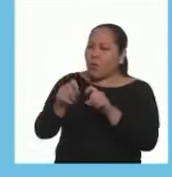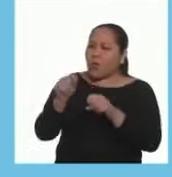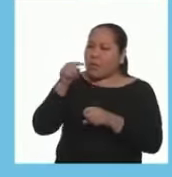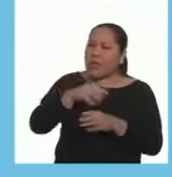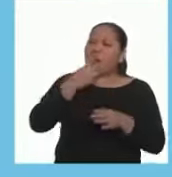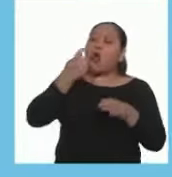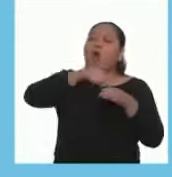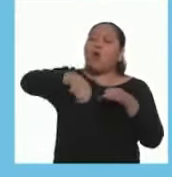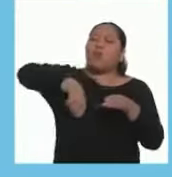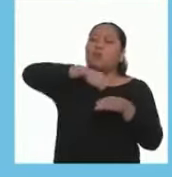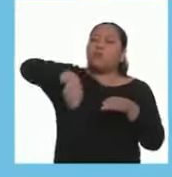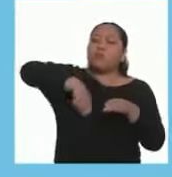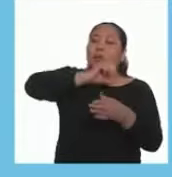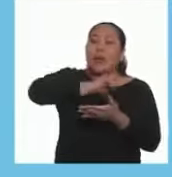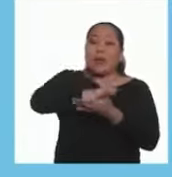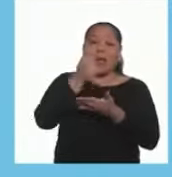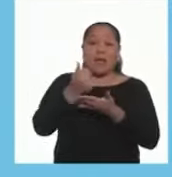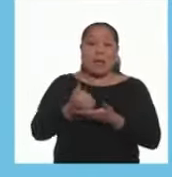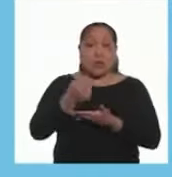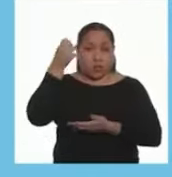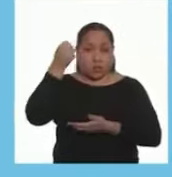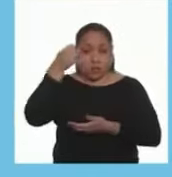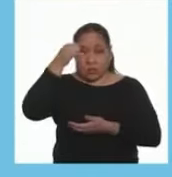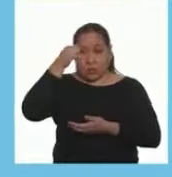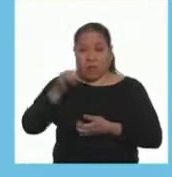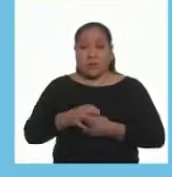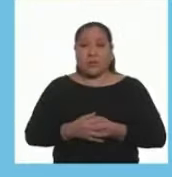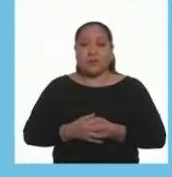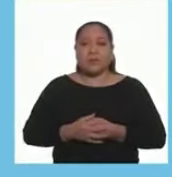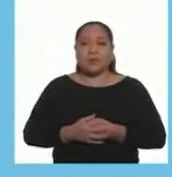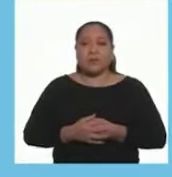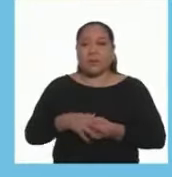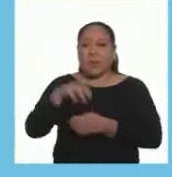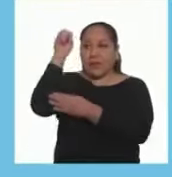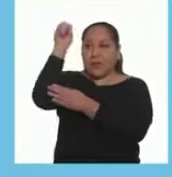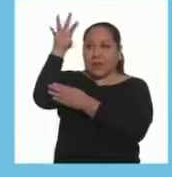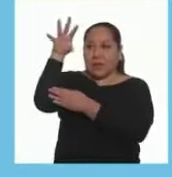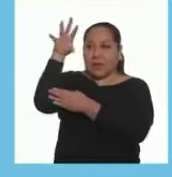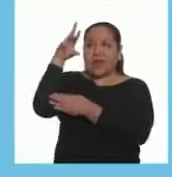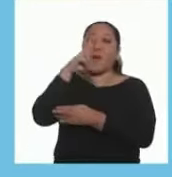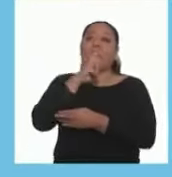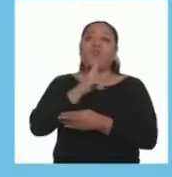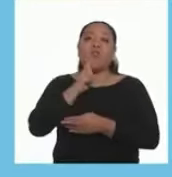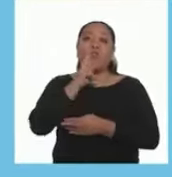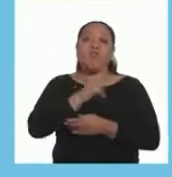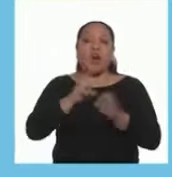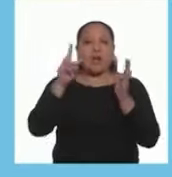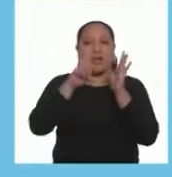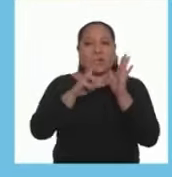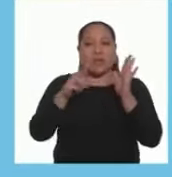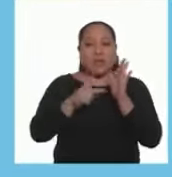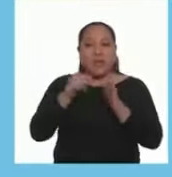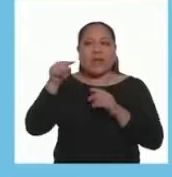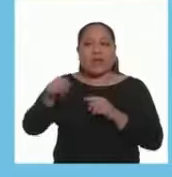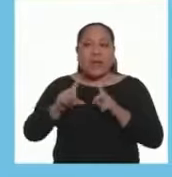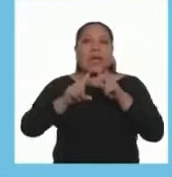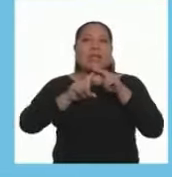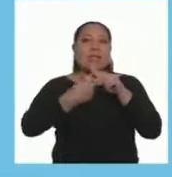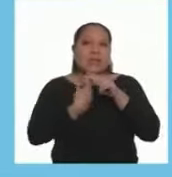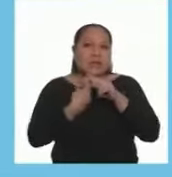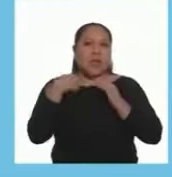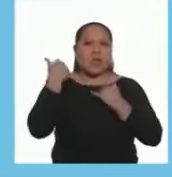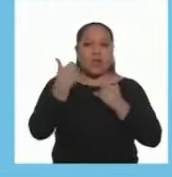Respondió a preguntas Sobre la preparación Del arroz Con leche La luz Del semáforo En rojo